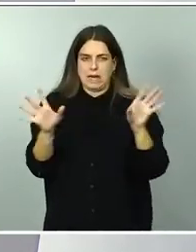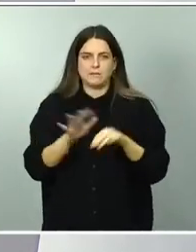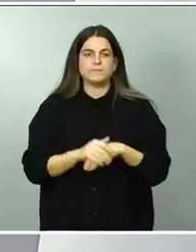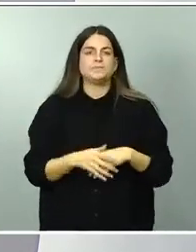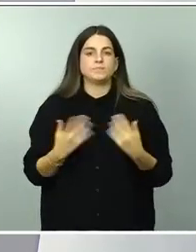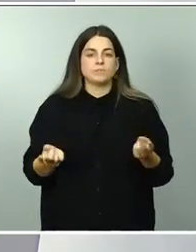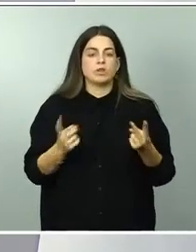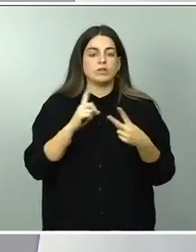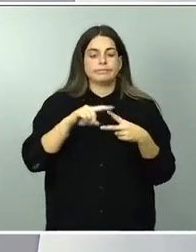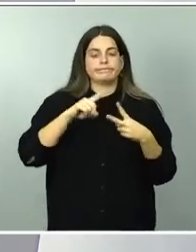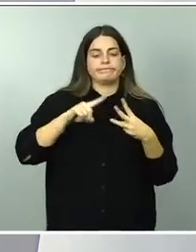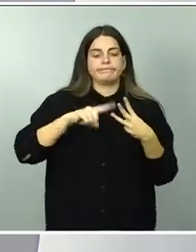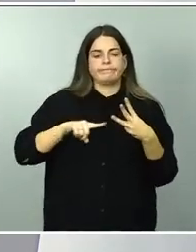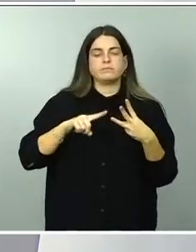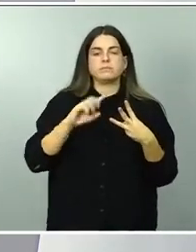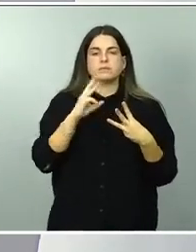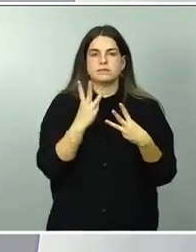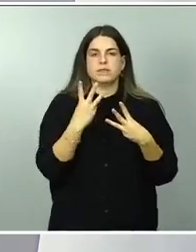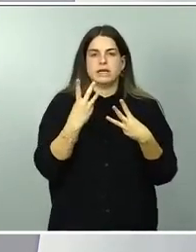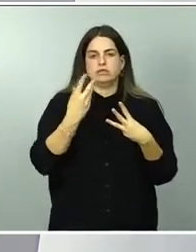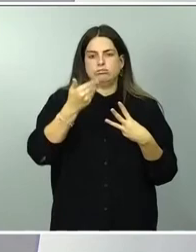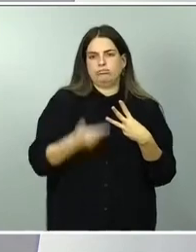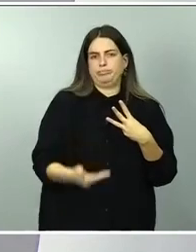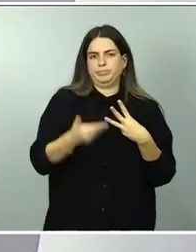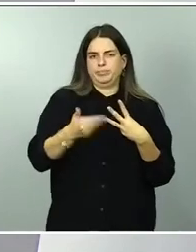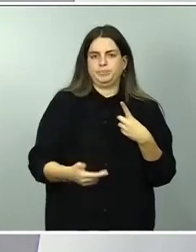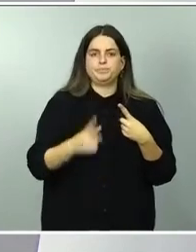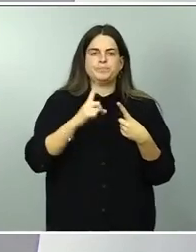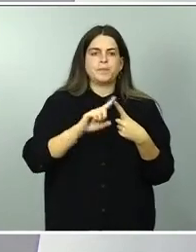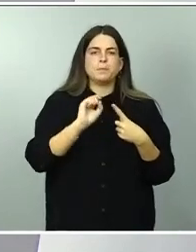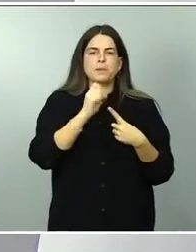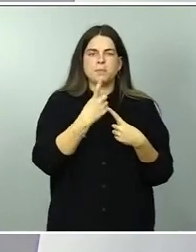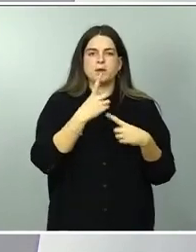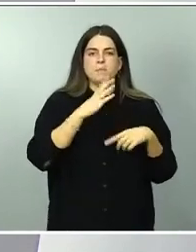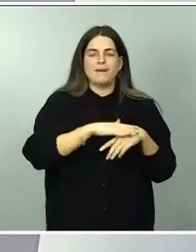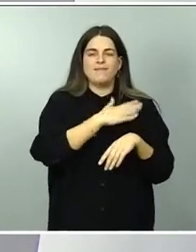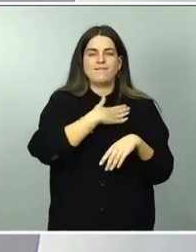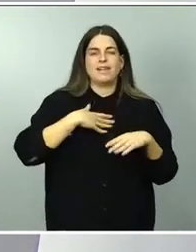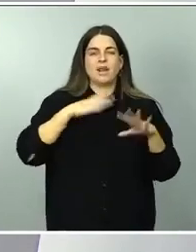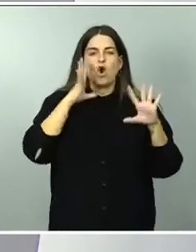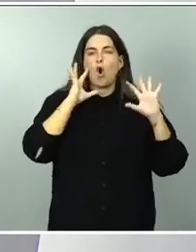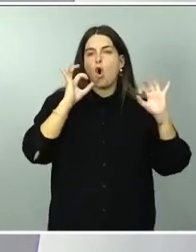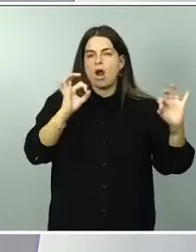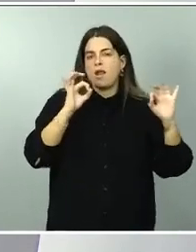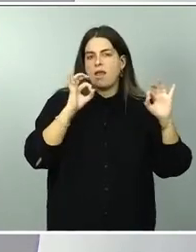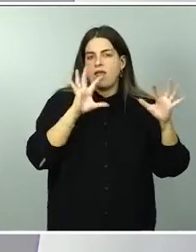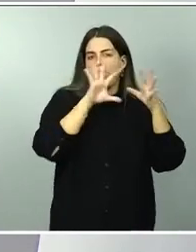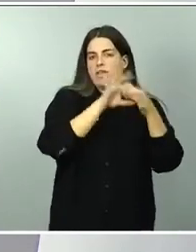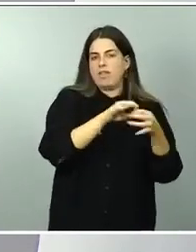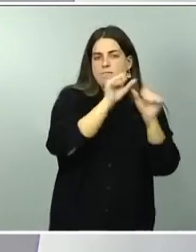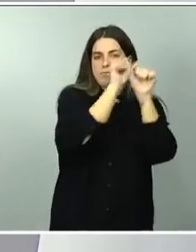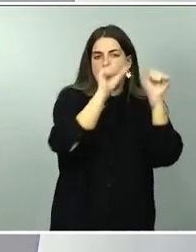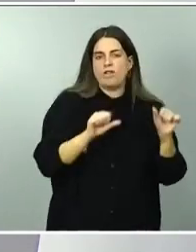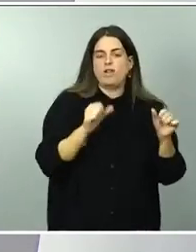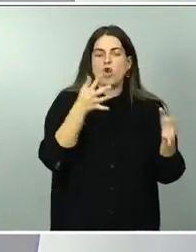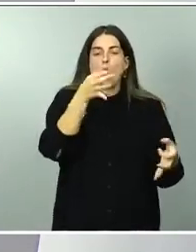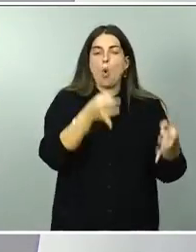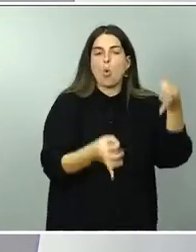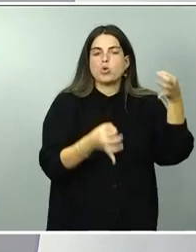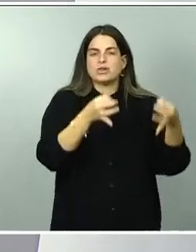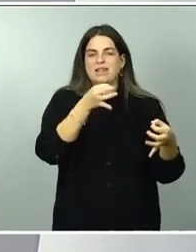contextualizar, que responde fundamentalmente a mantener la coherencia en el modelo de justicia fiscal y de lucha